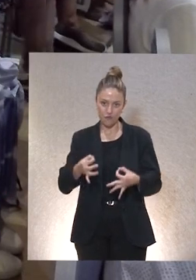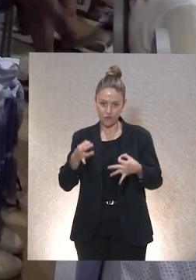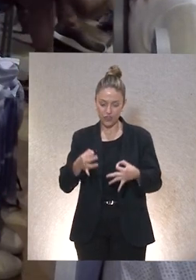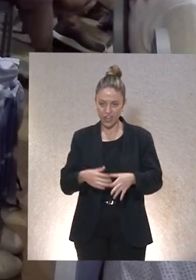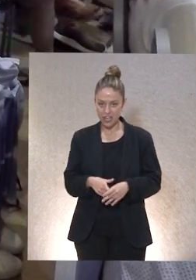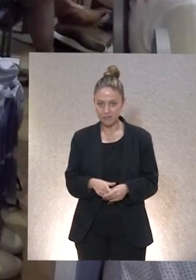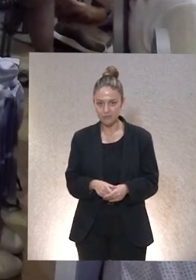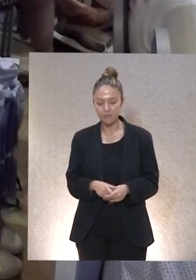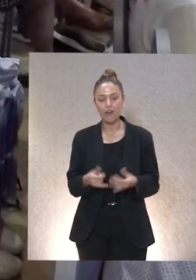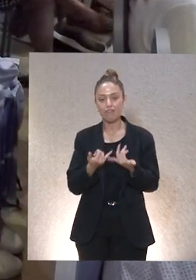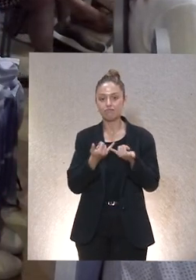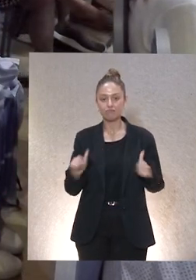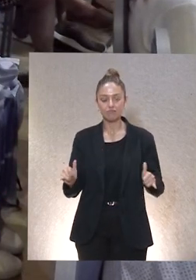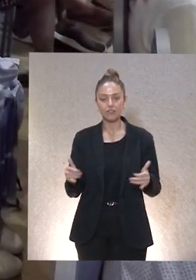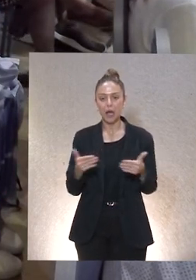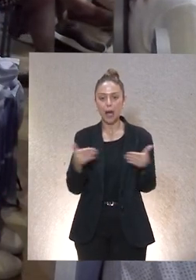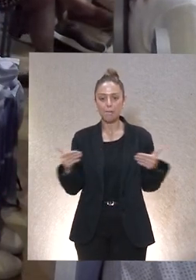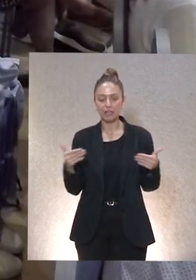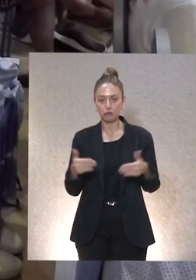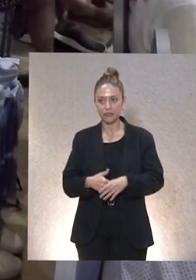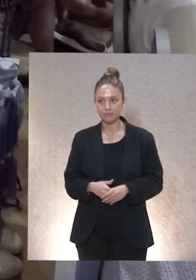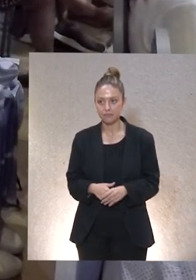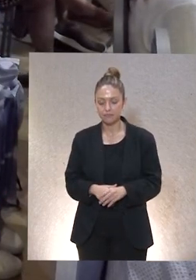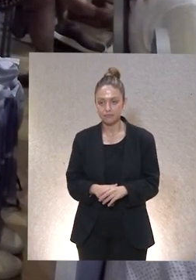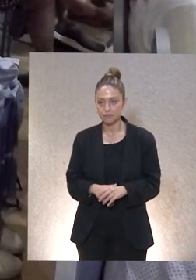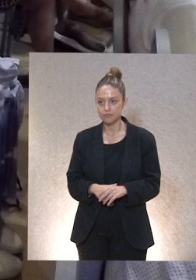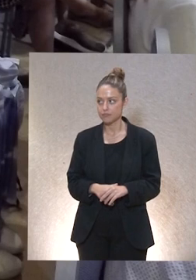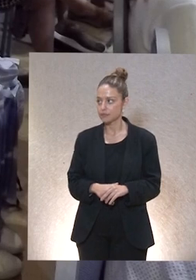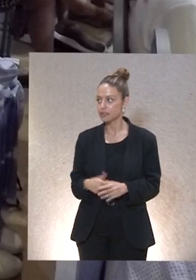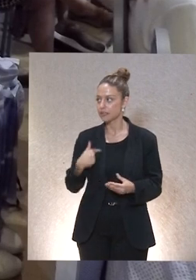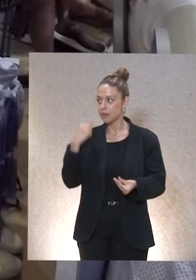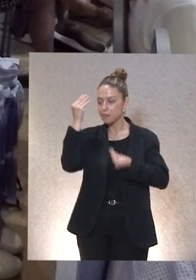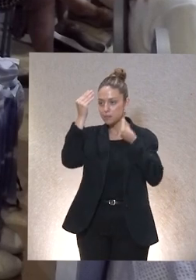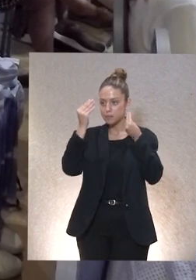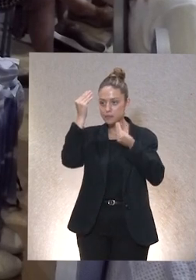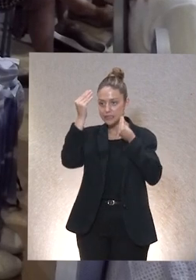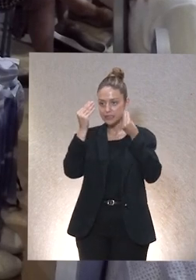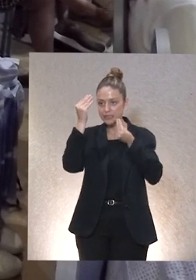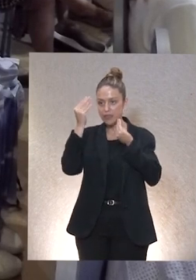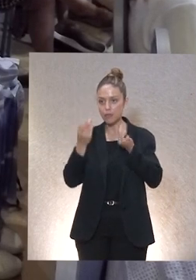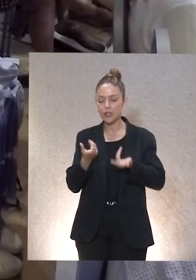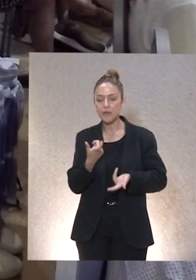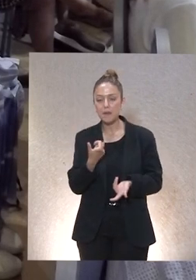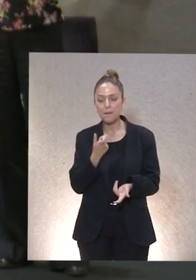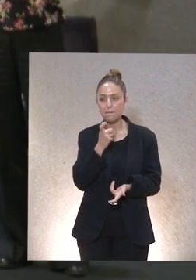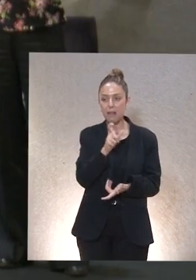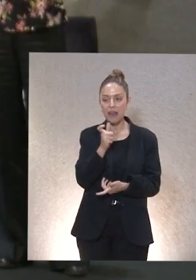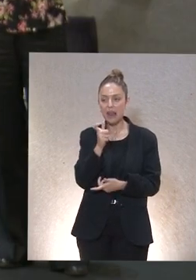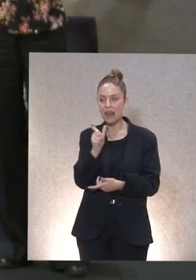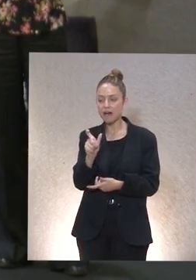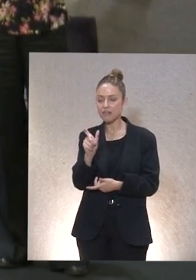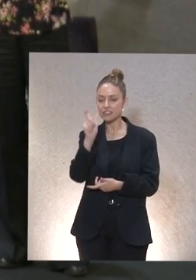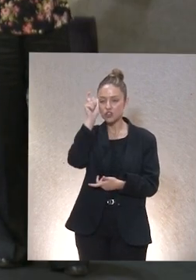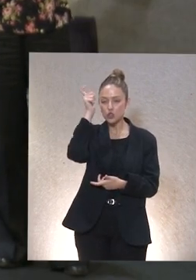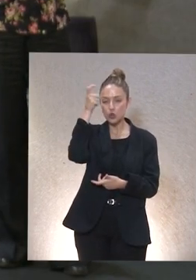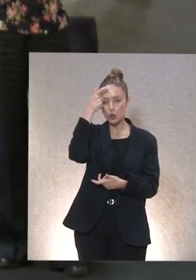hacer el gran momento de apertura es que estaba estaba pensando porque me he quedado con algunas palabras que de alguna